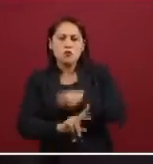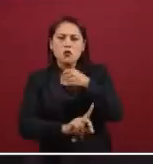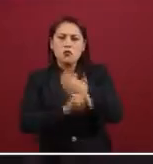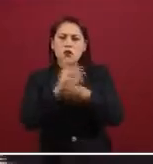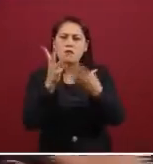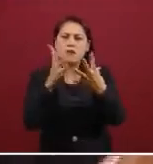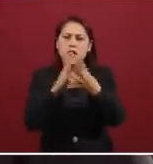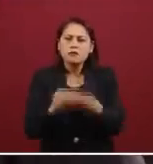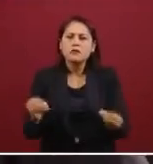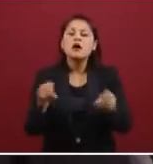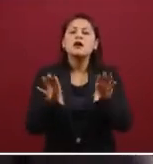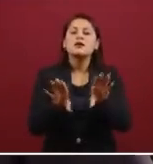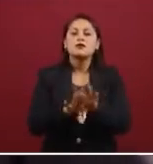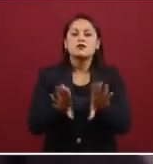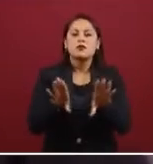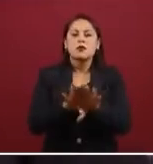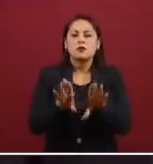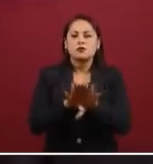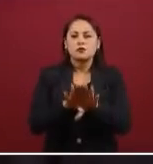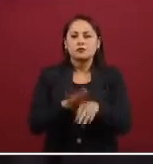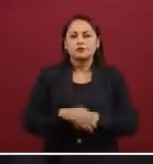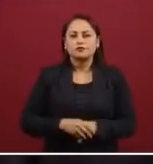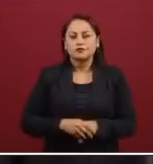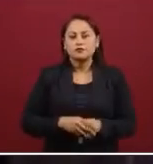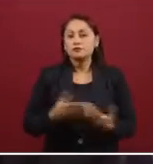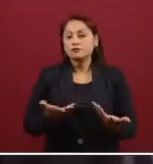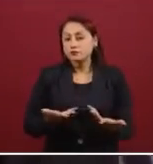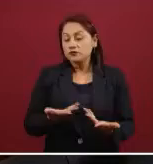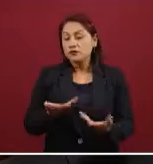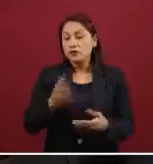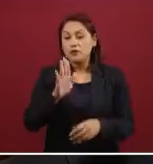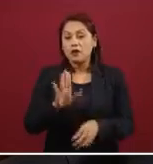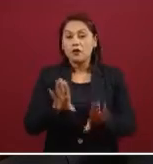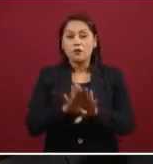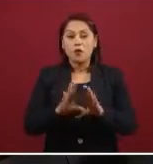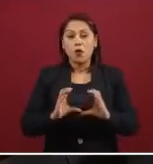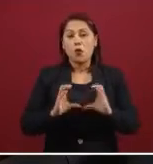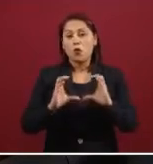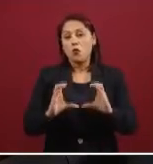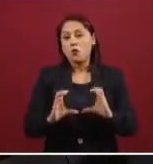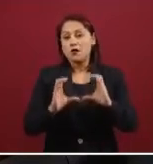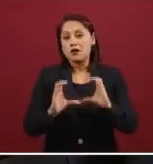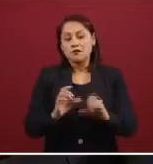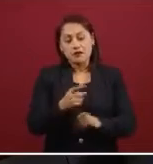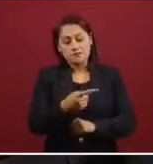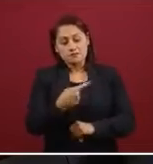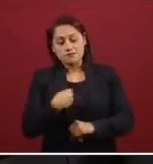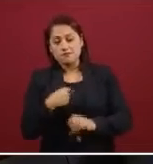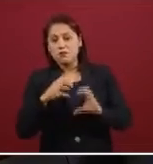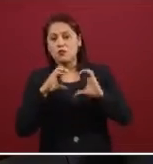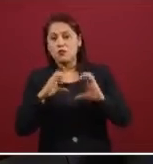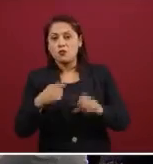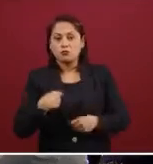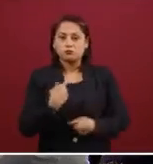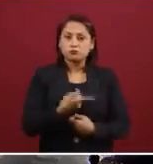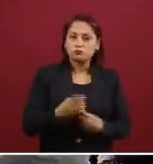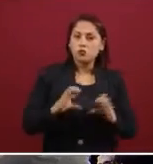abierto de la palabra, cuidarnos en lo personal, cuidarnos como familia y cuidarnos como sociedad.